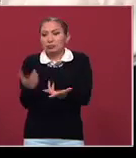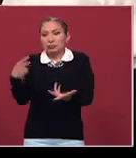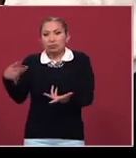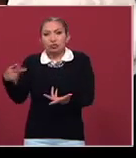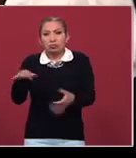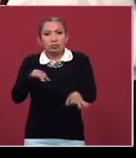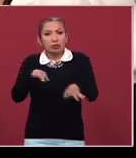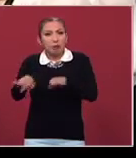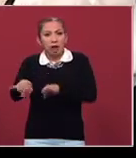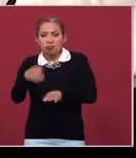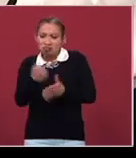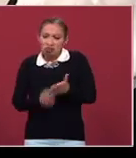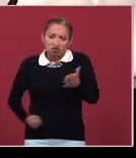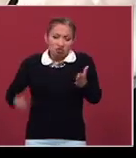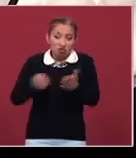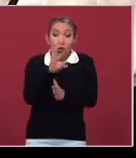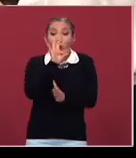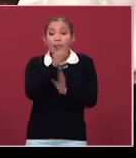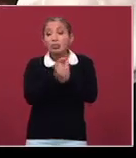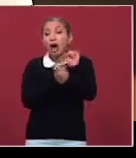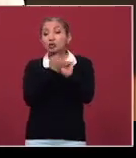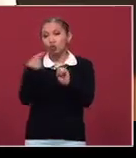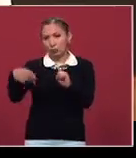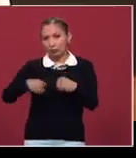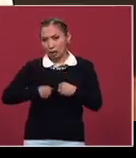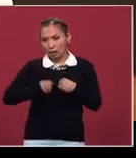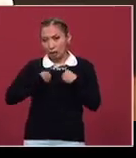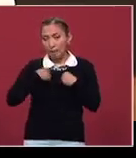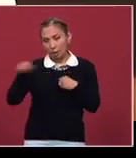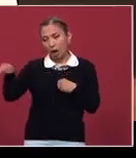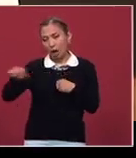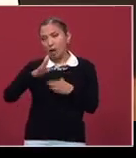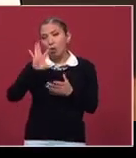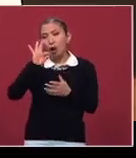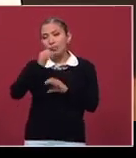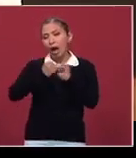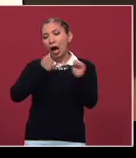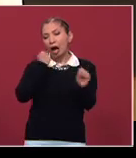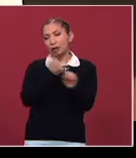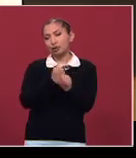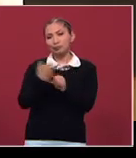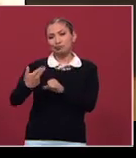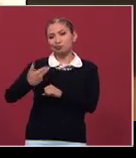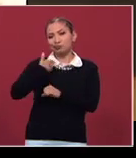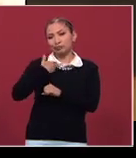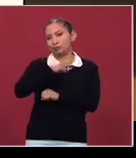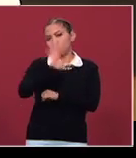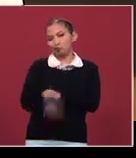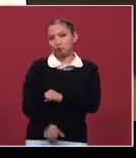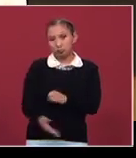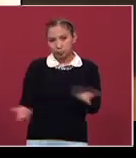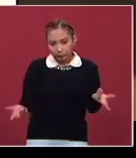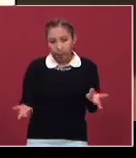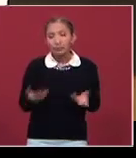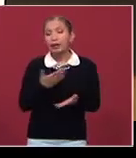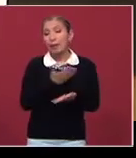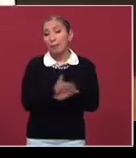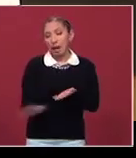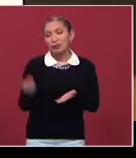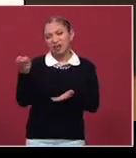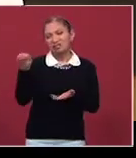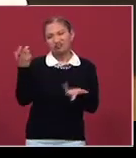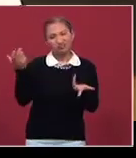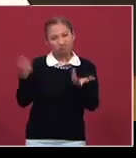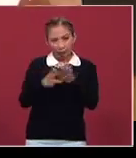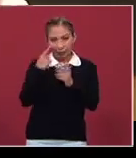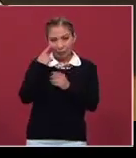que pudo en 40 años de vida, porque a los 40 años lo asesinaron. Además, ¿qué es otra